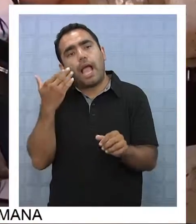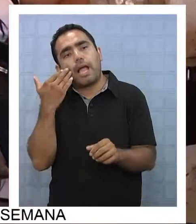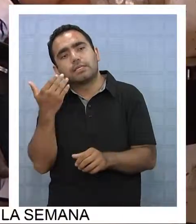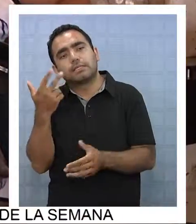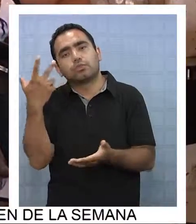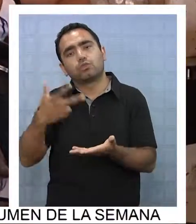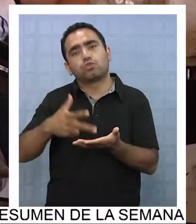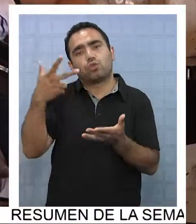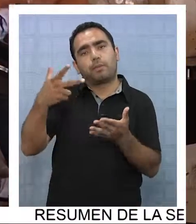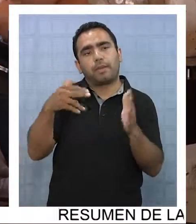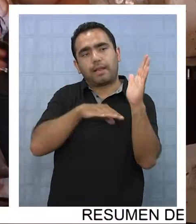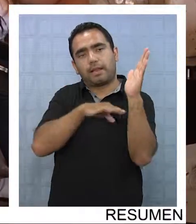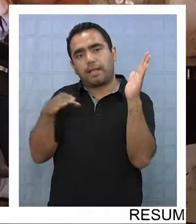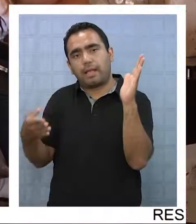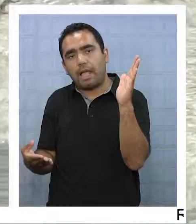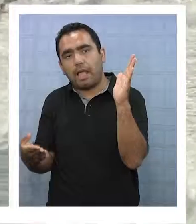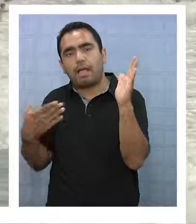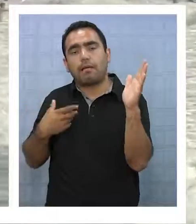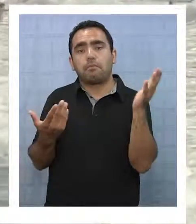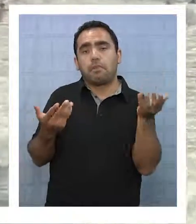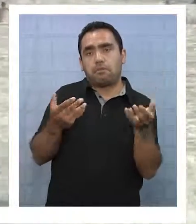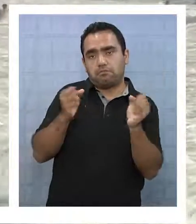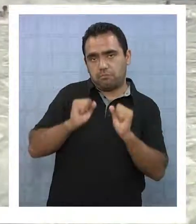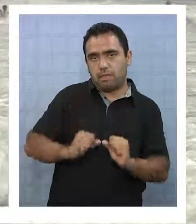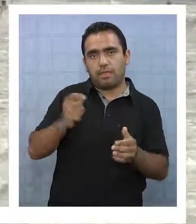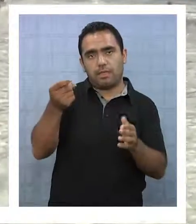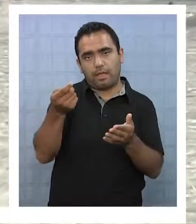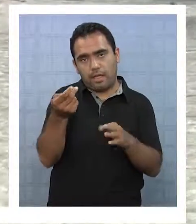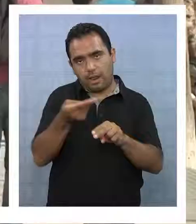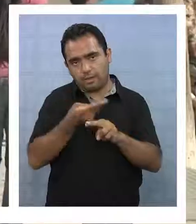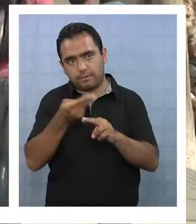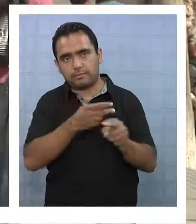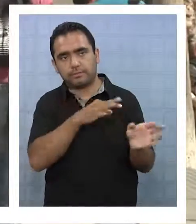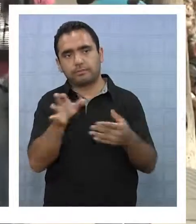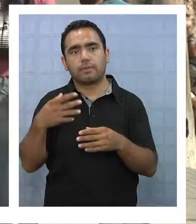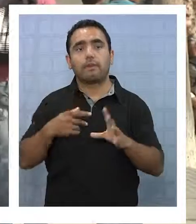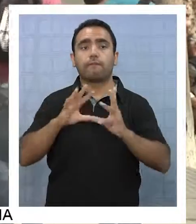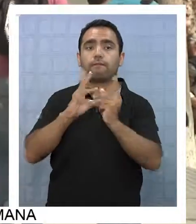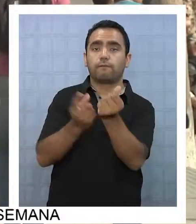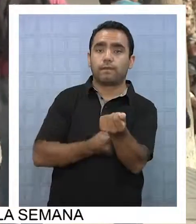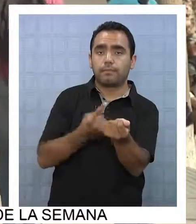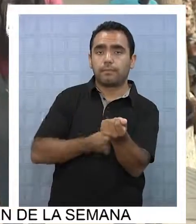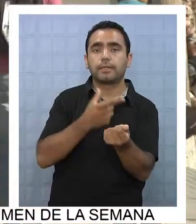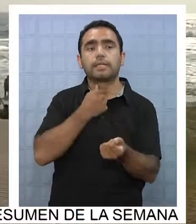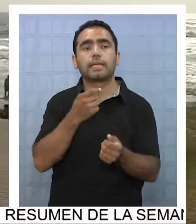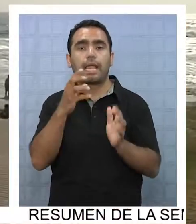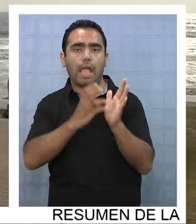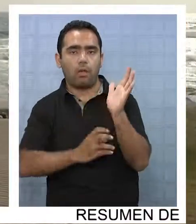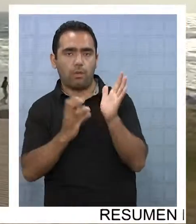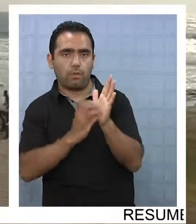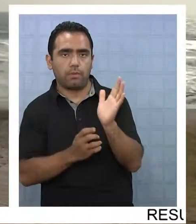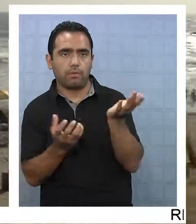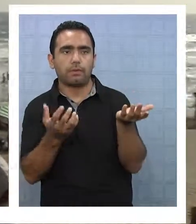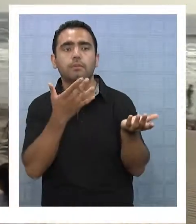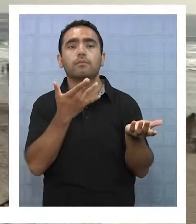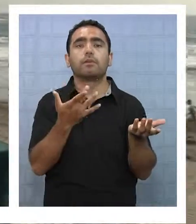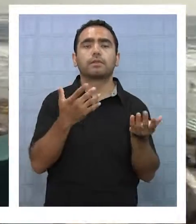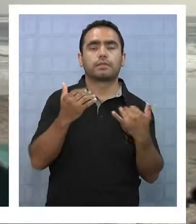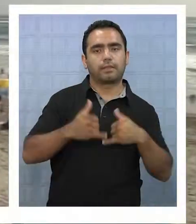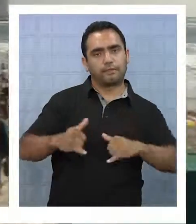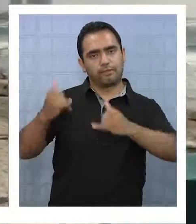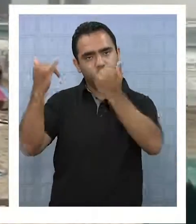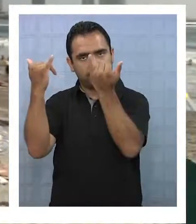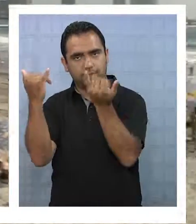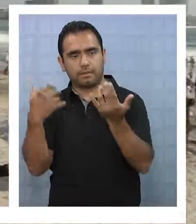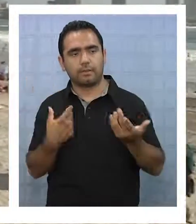8.000 camas en oferta durante toda la temporada. Sin lugar a dudas, las familias buscan ahorrar en algunos aspectos para disfrutar de otros.